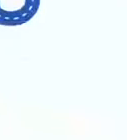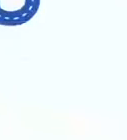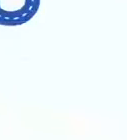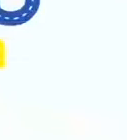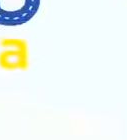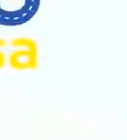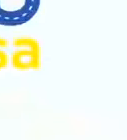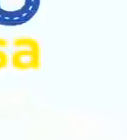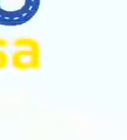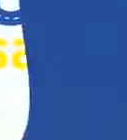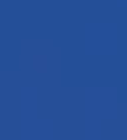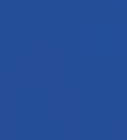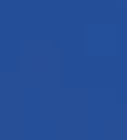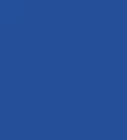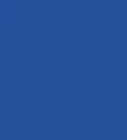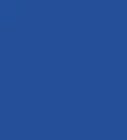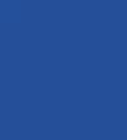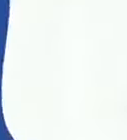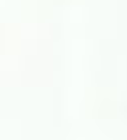¡Aprendo en casa!